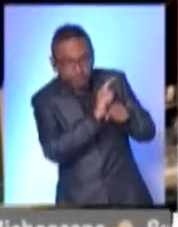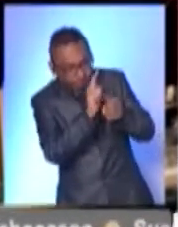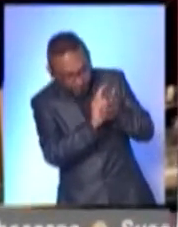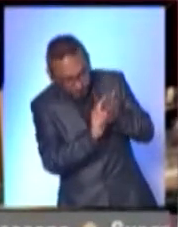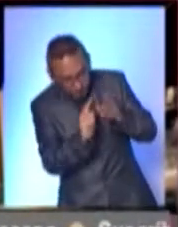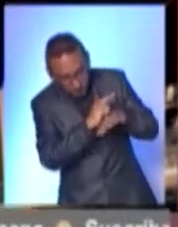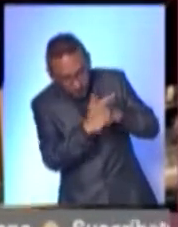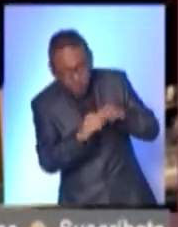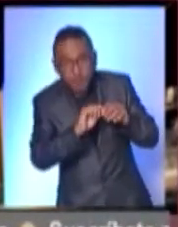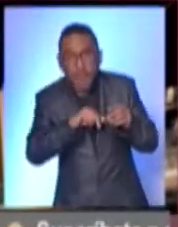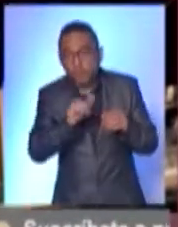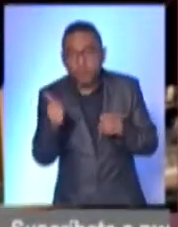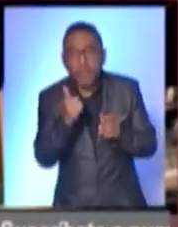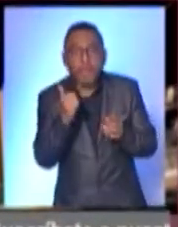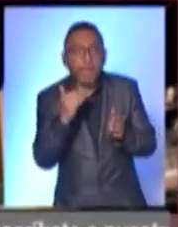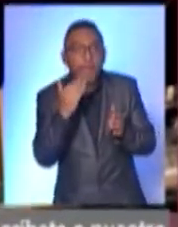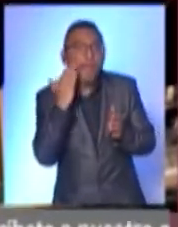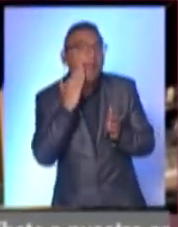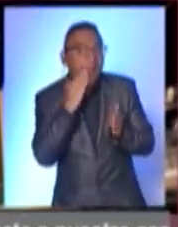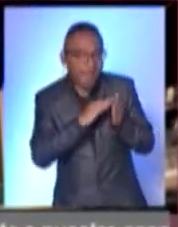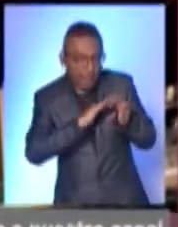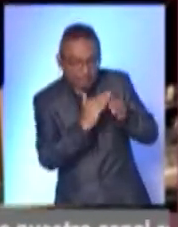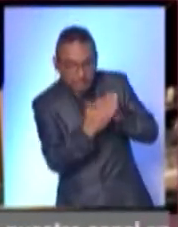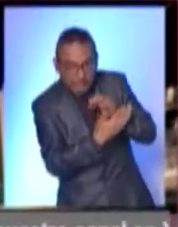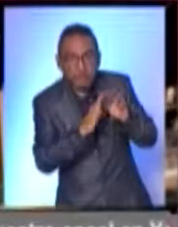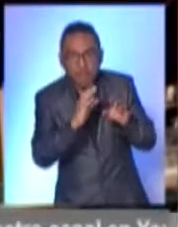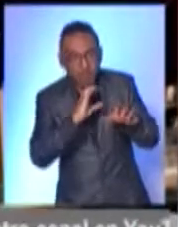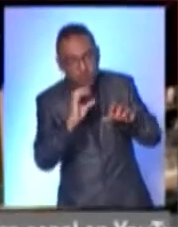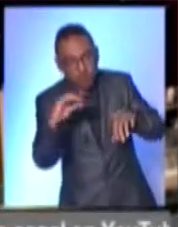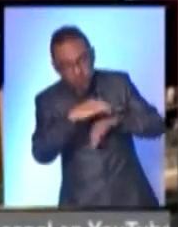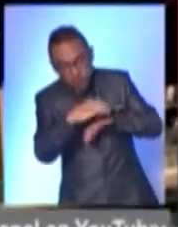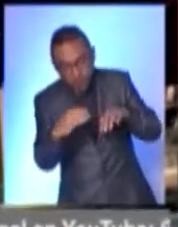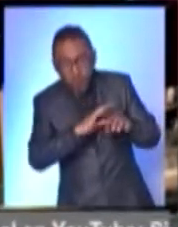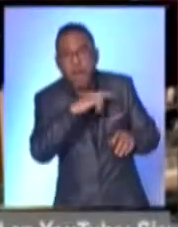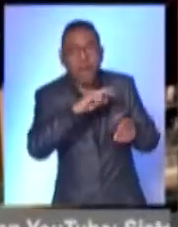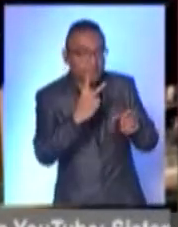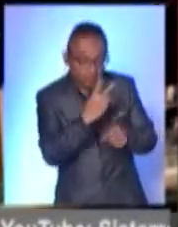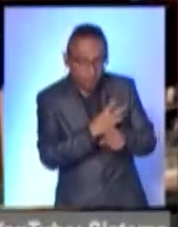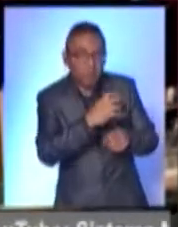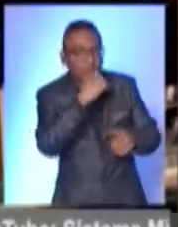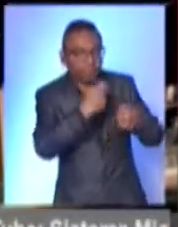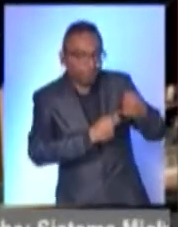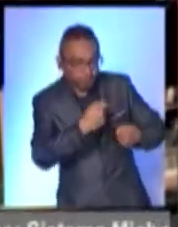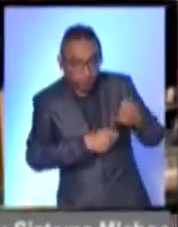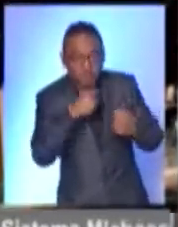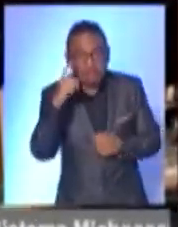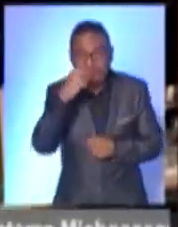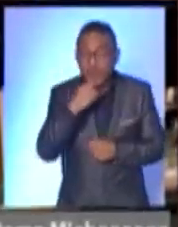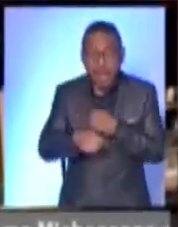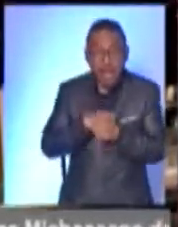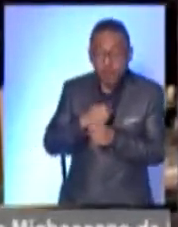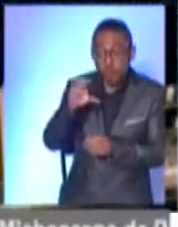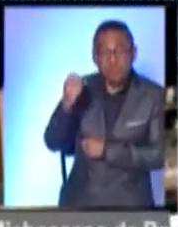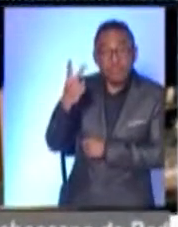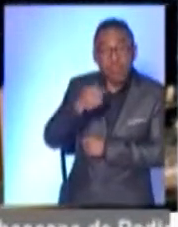y un cepillado y luego su grasa, y uno lo cepillado de su trapo y con eso. Aún y con dificultades y a sus sesenta y dos años